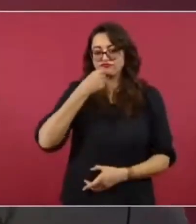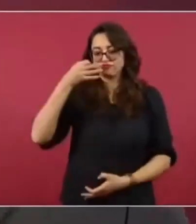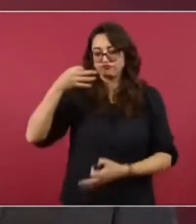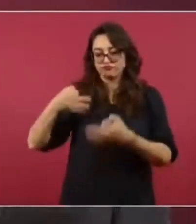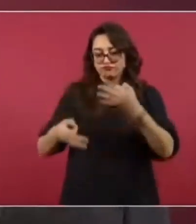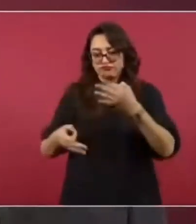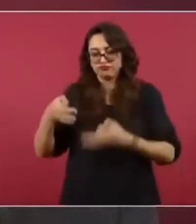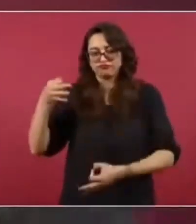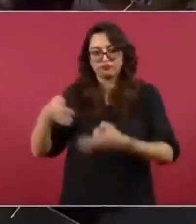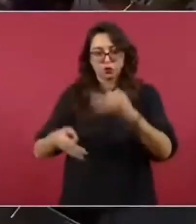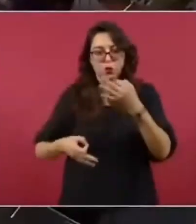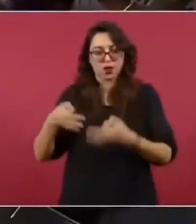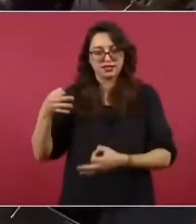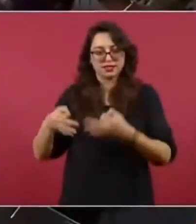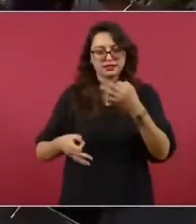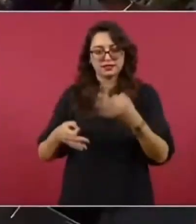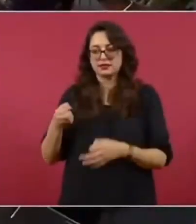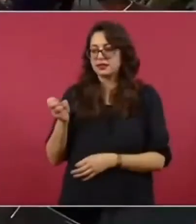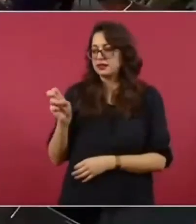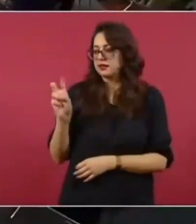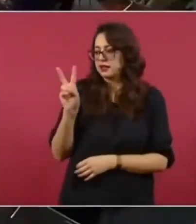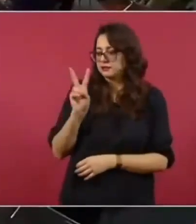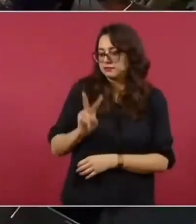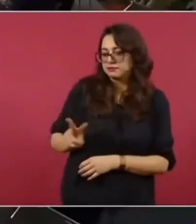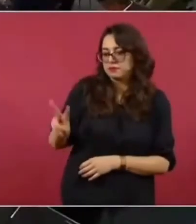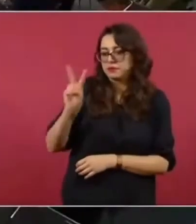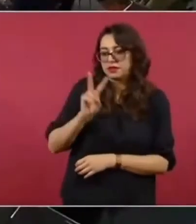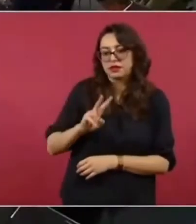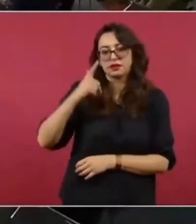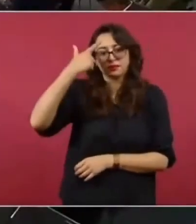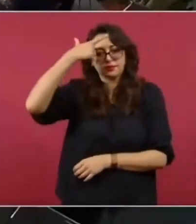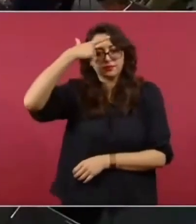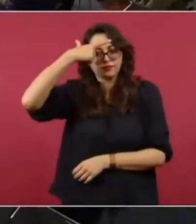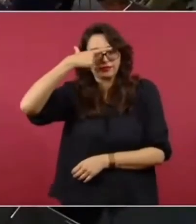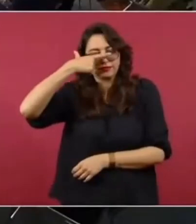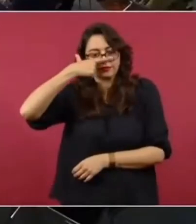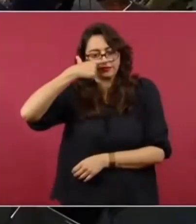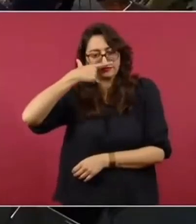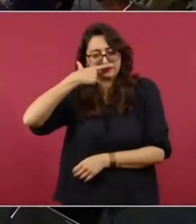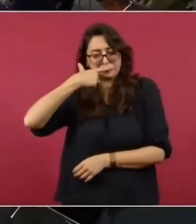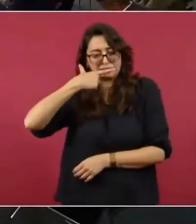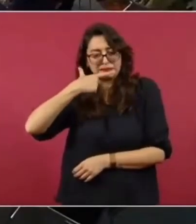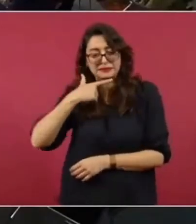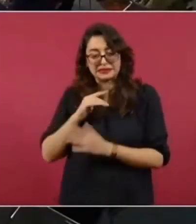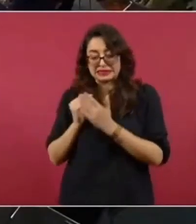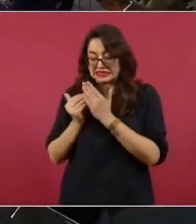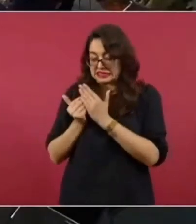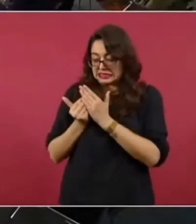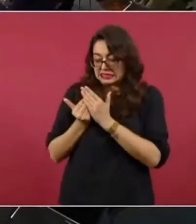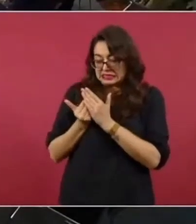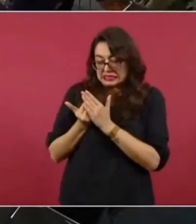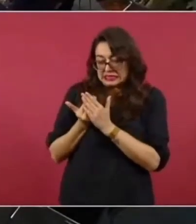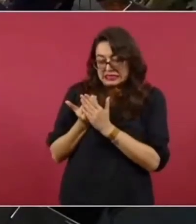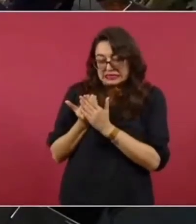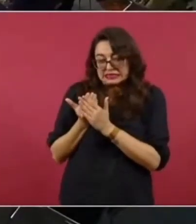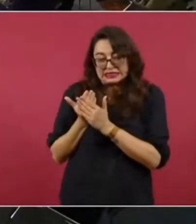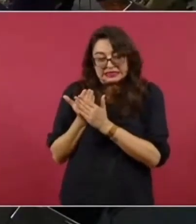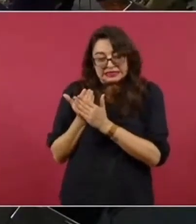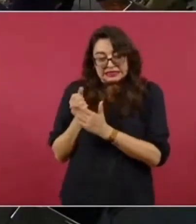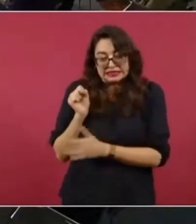eran los siguen siendo todavía los reyes